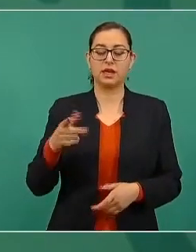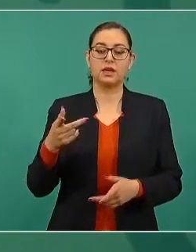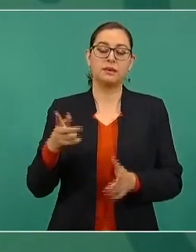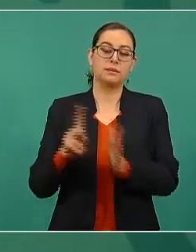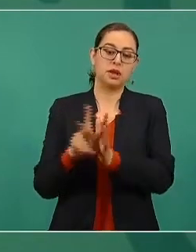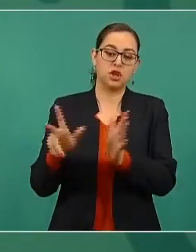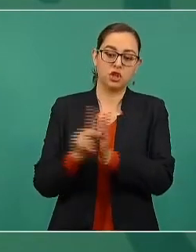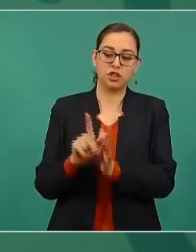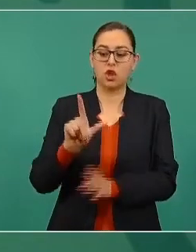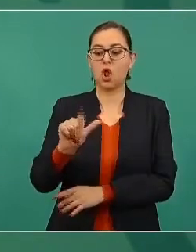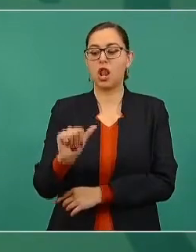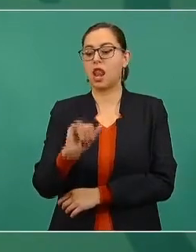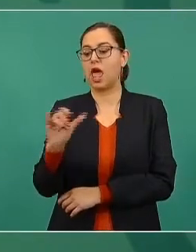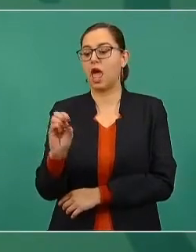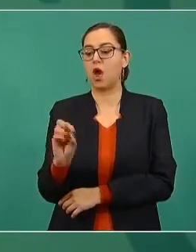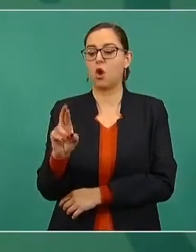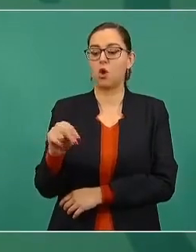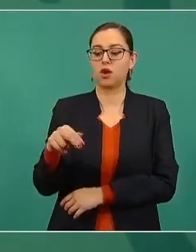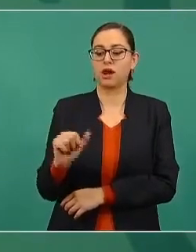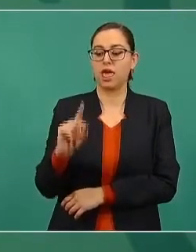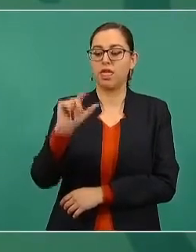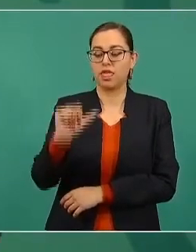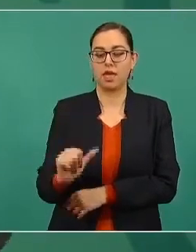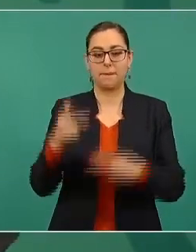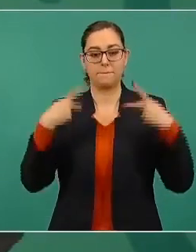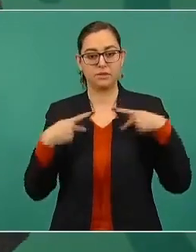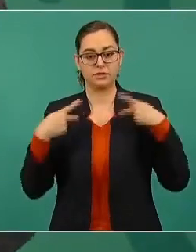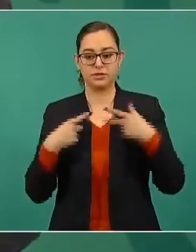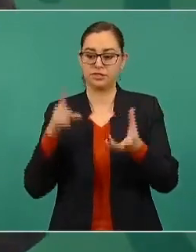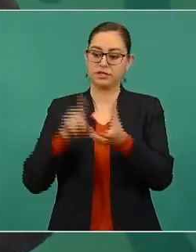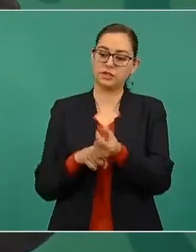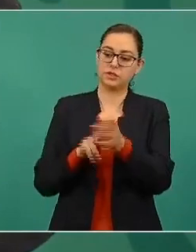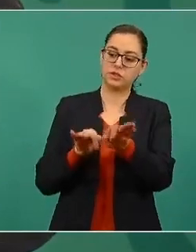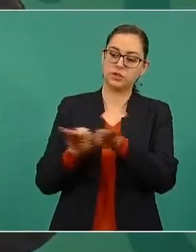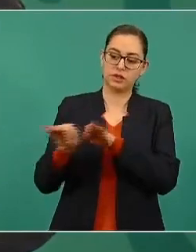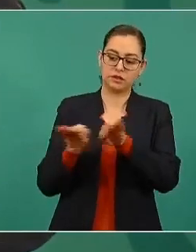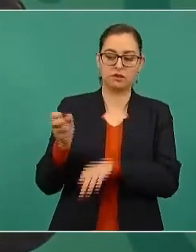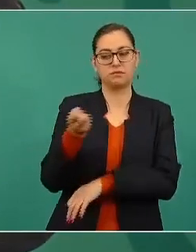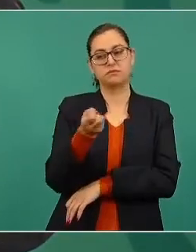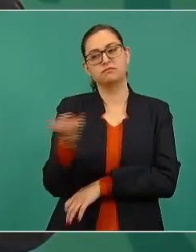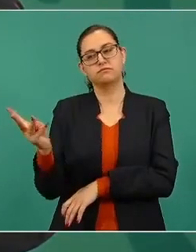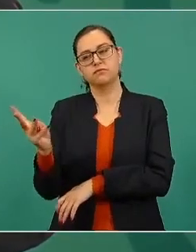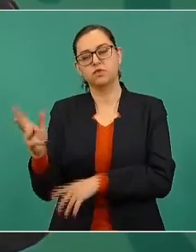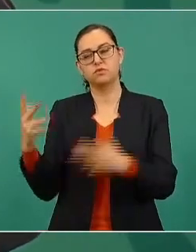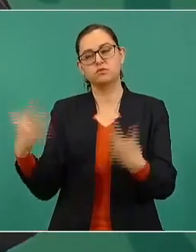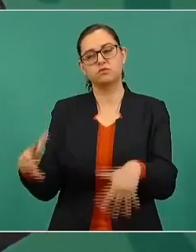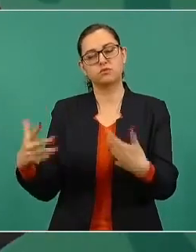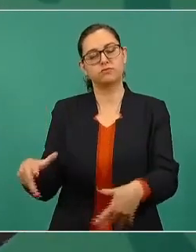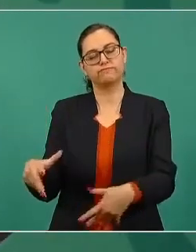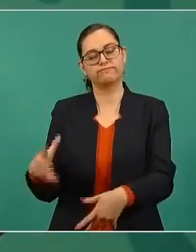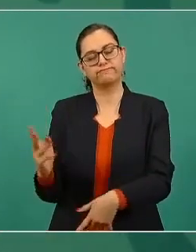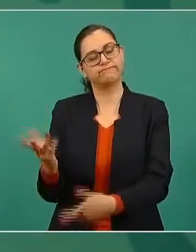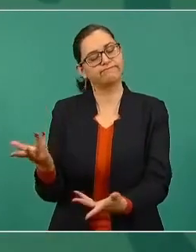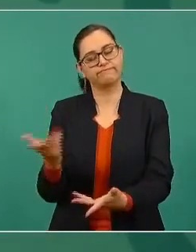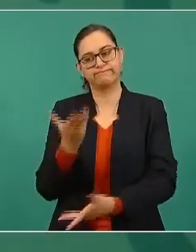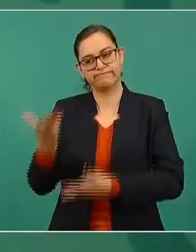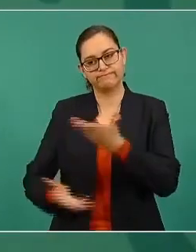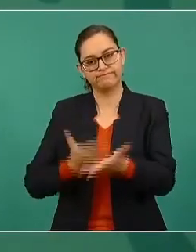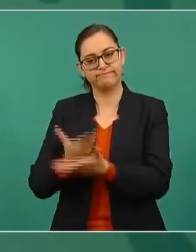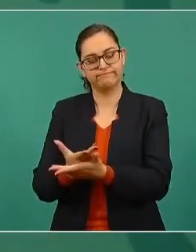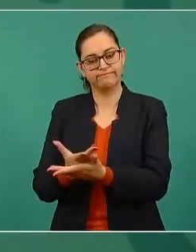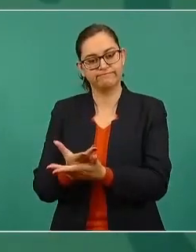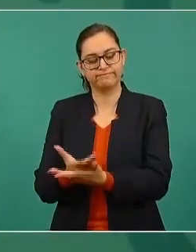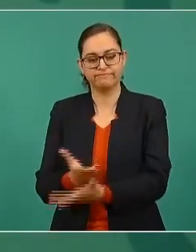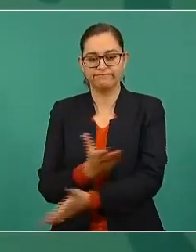porque falleció Josecho Saldúa,